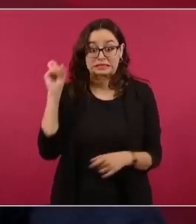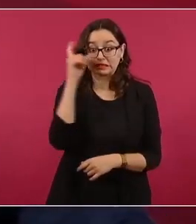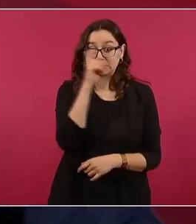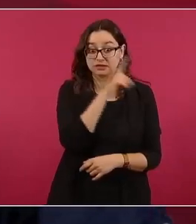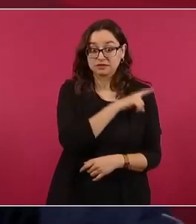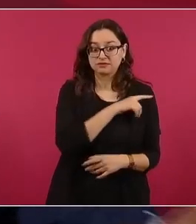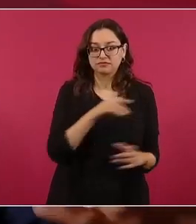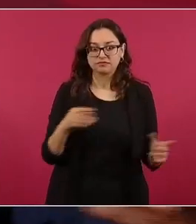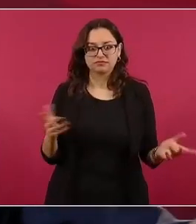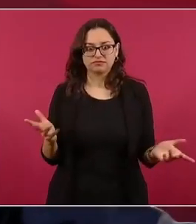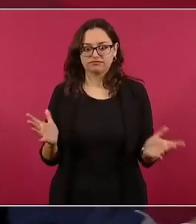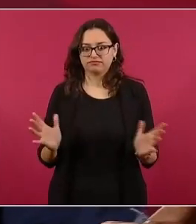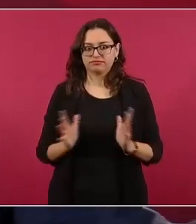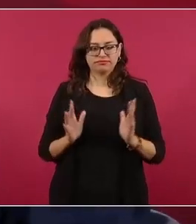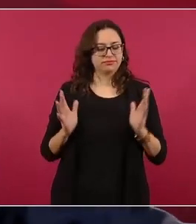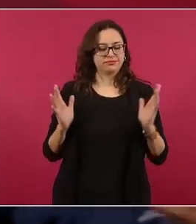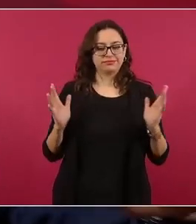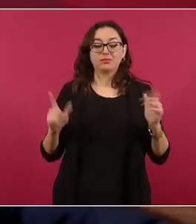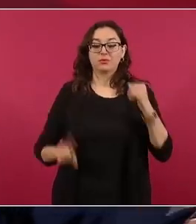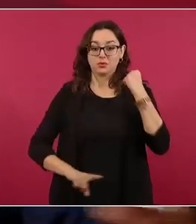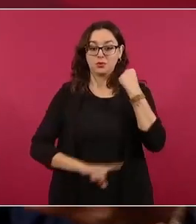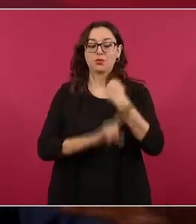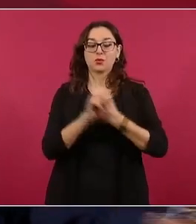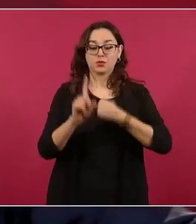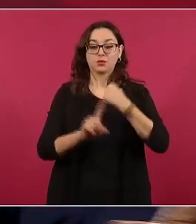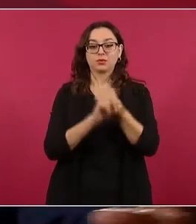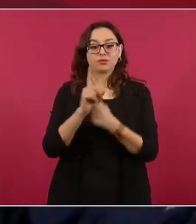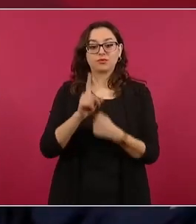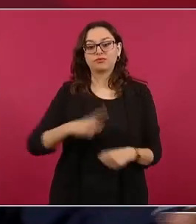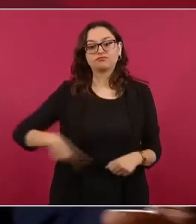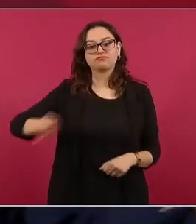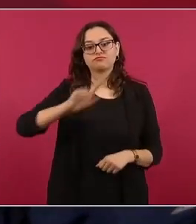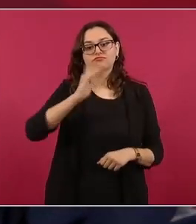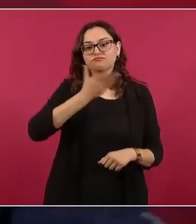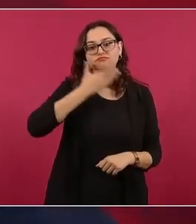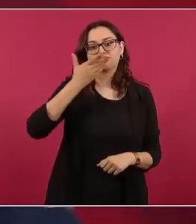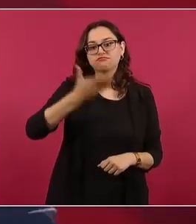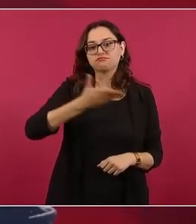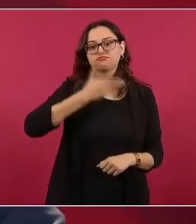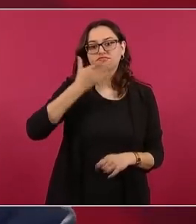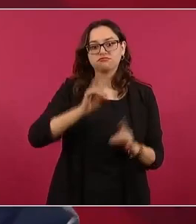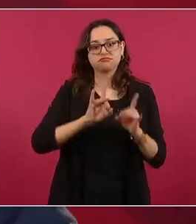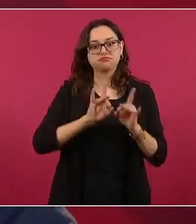muy sorpresivo para lo que se acostumbraba.